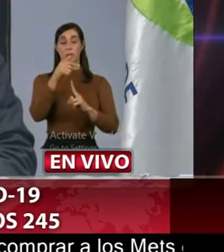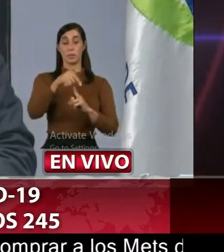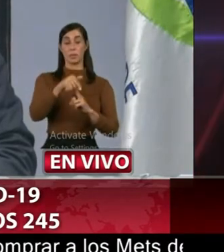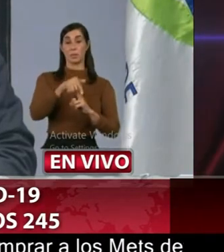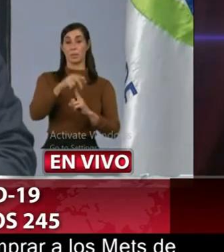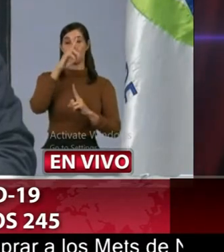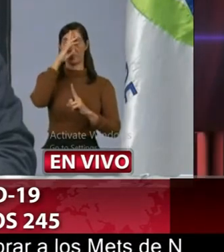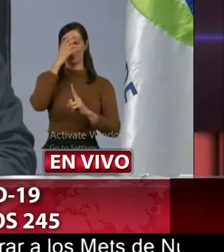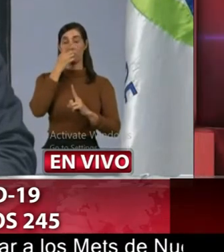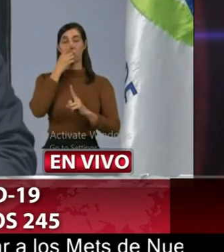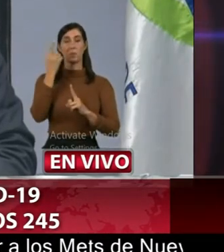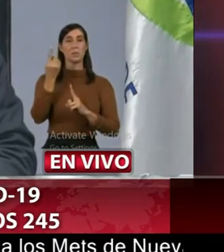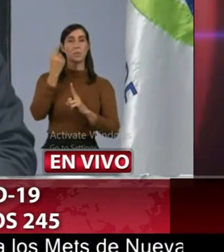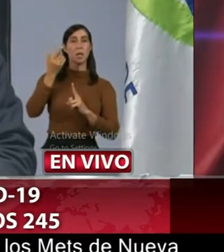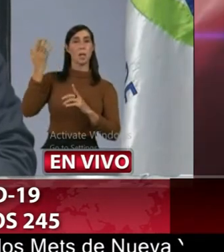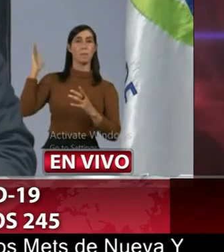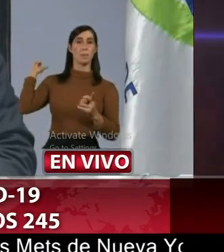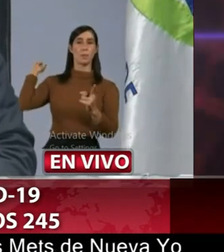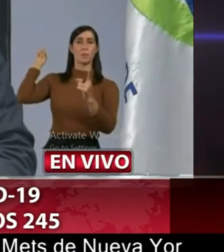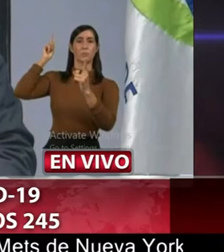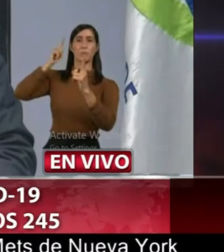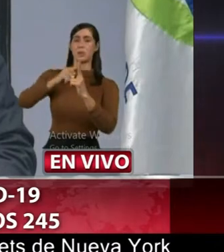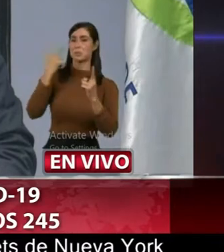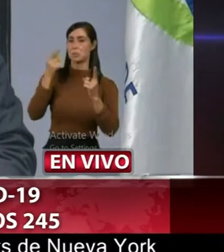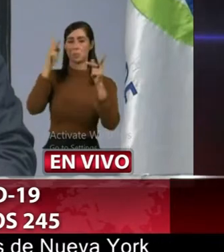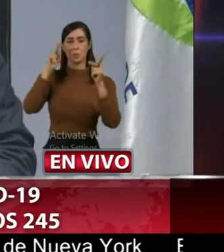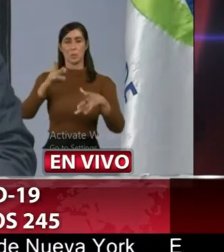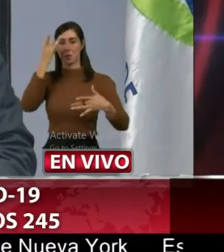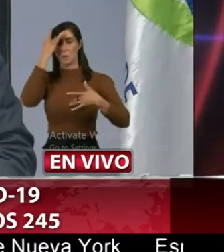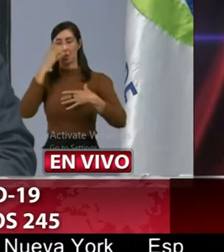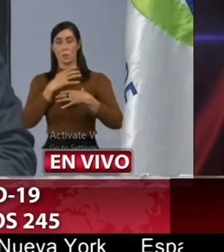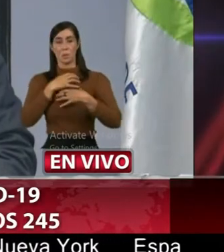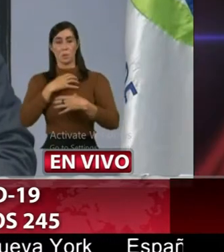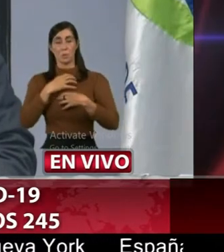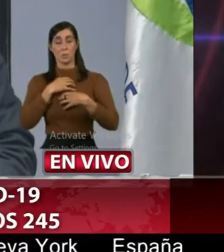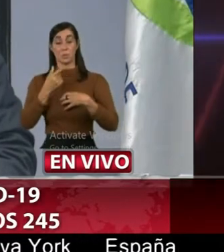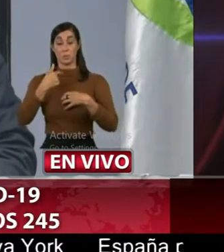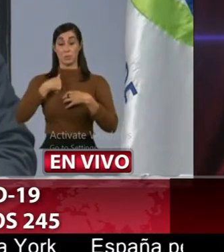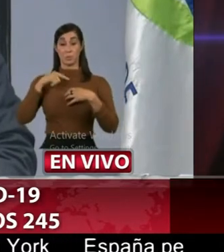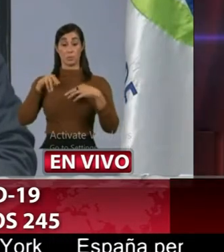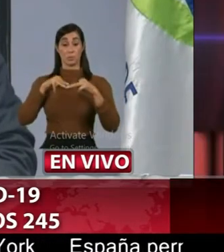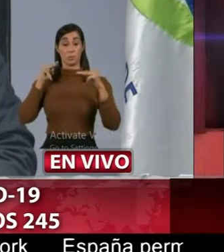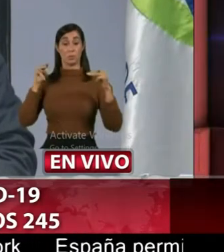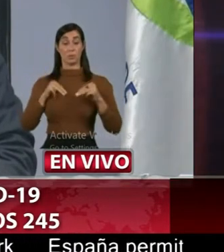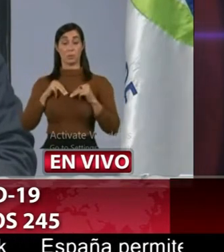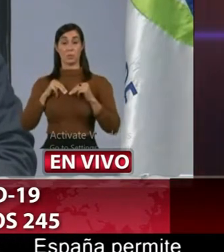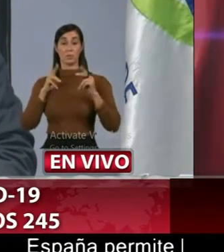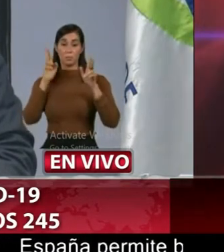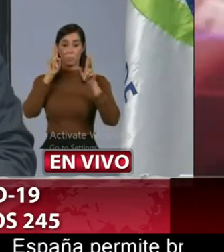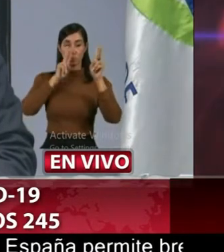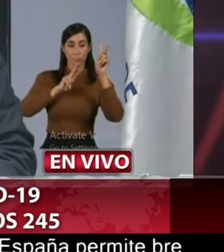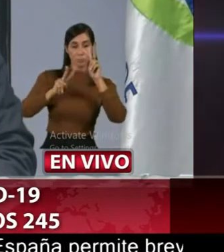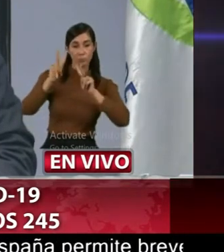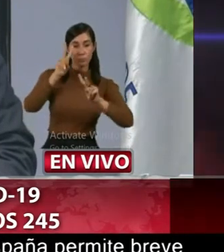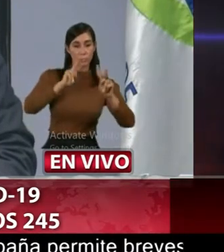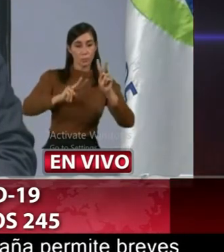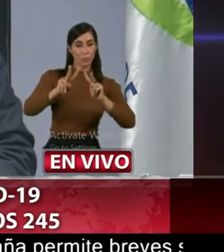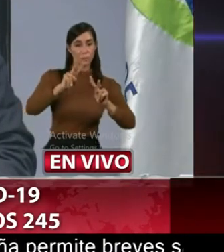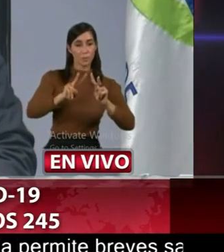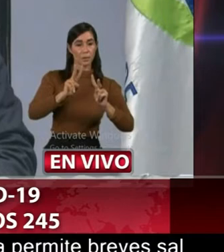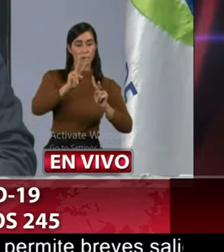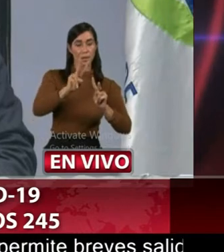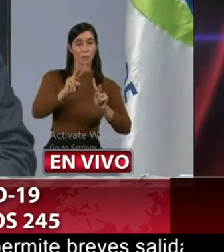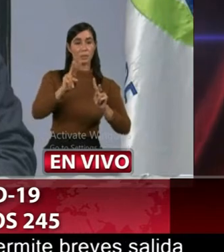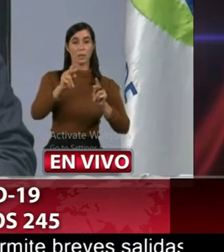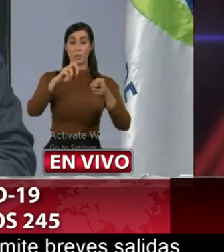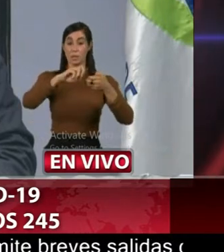dominicana desde siempre y nosotros desde el ministerio mantenemos una permanente vigilancia de las